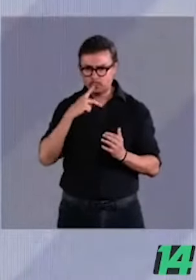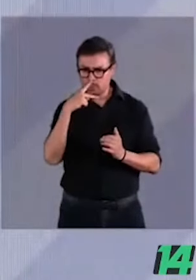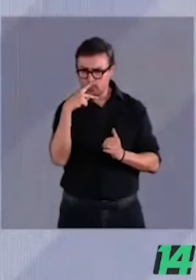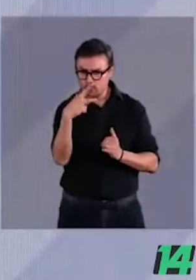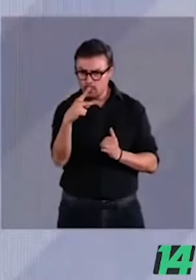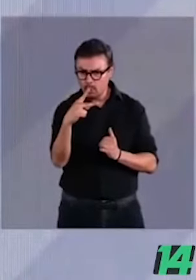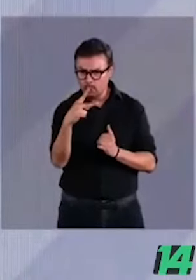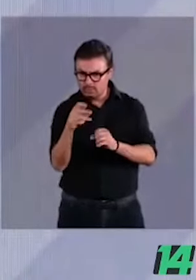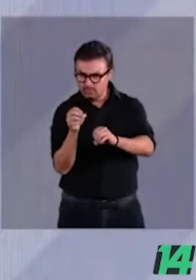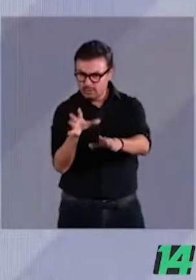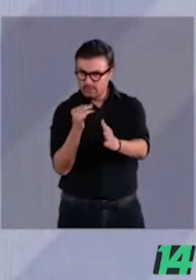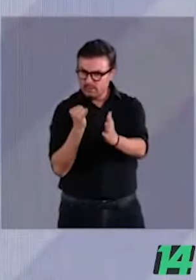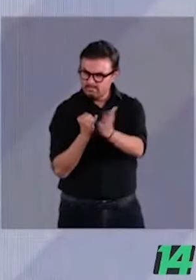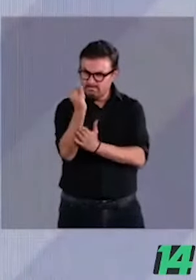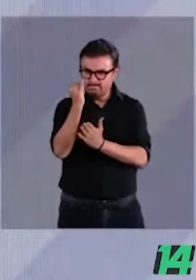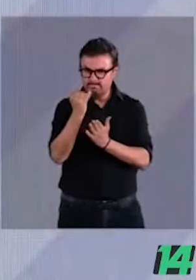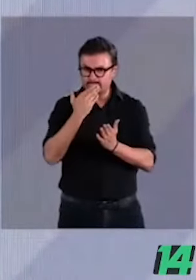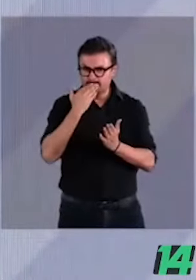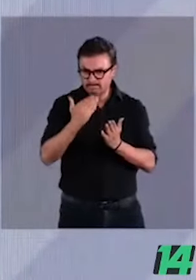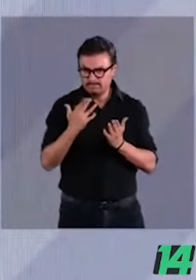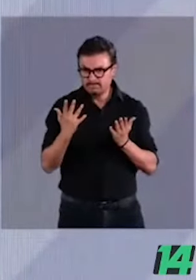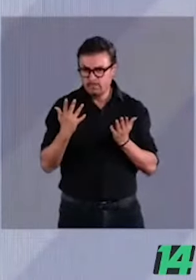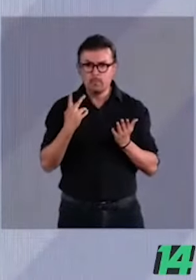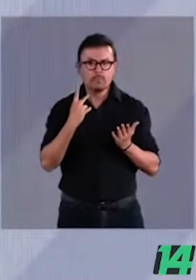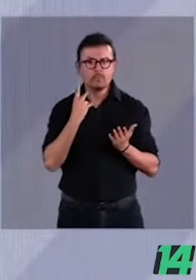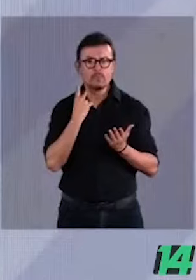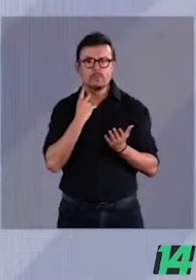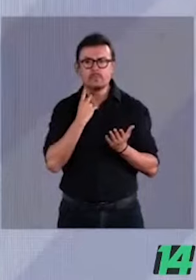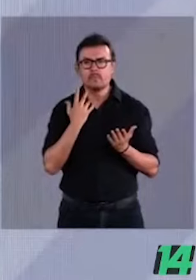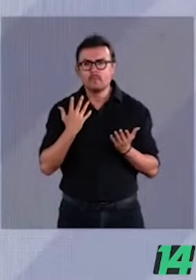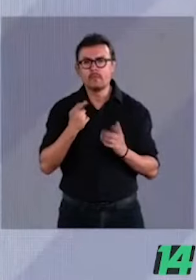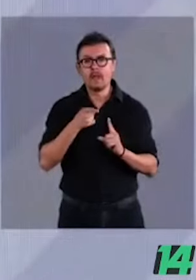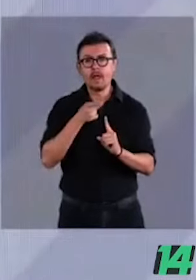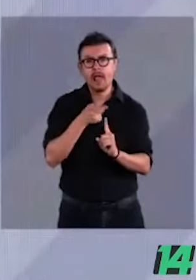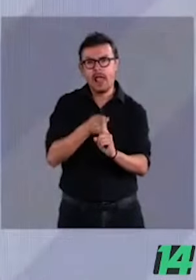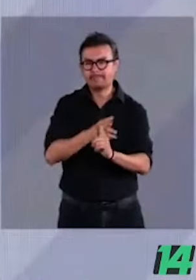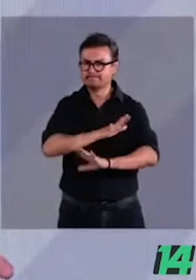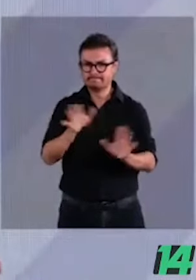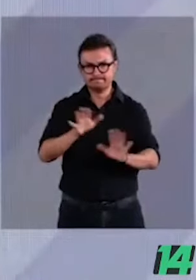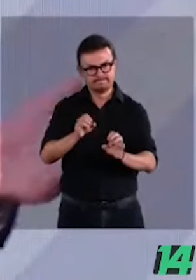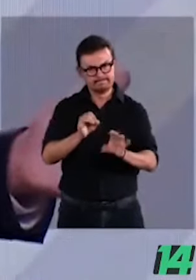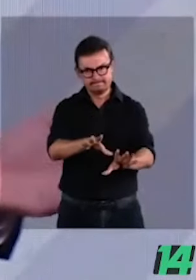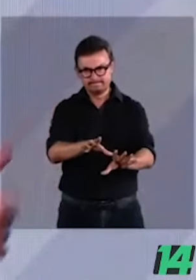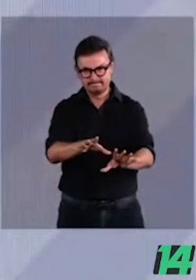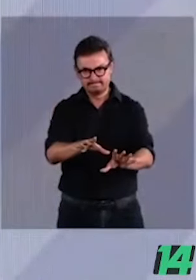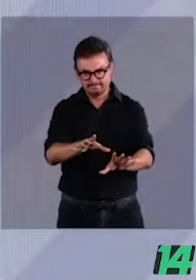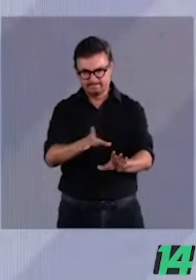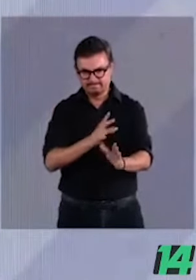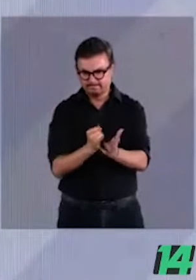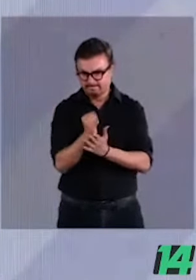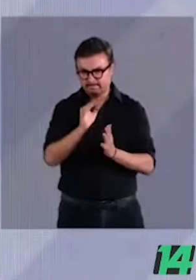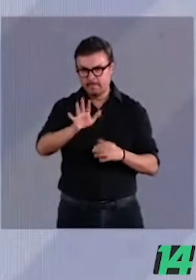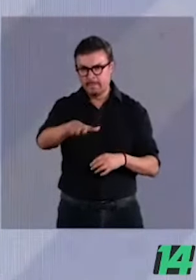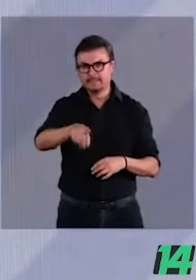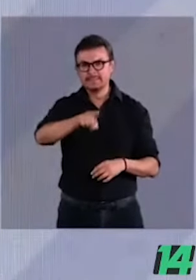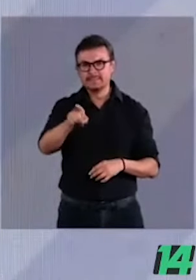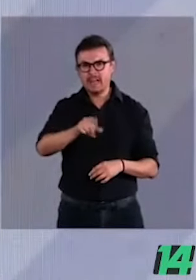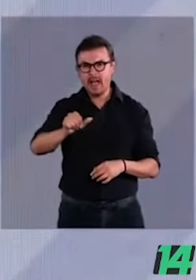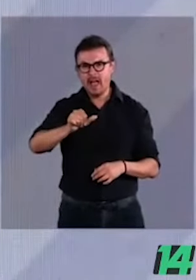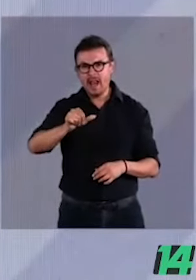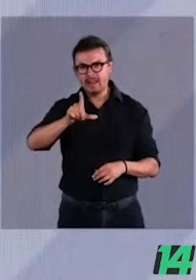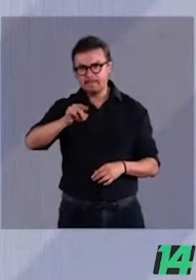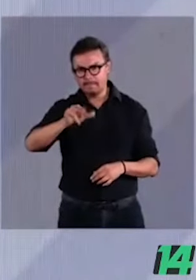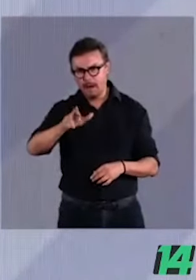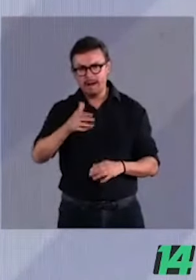autonomía, con libertad y sin presiones económicas o políticas como se ha hecho en los últimos años. Porque, por cierto, Saldívar fue designado ministro por